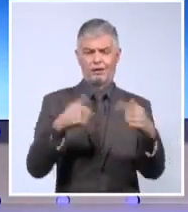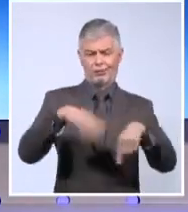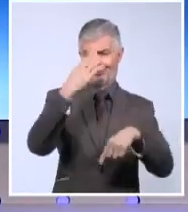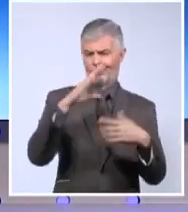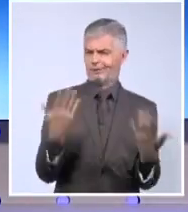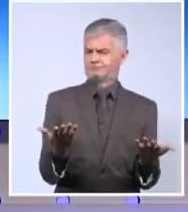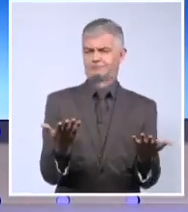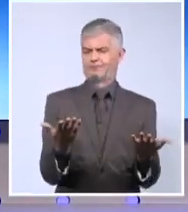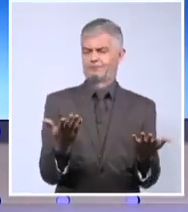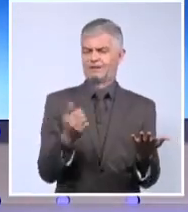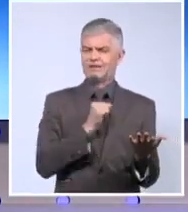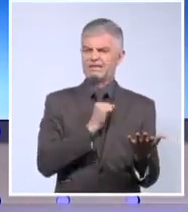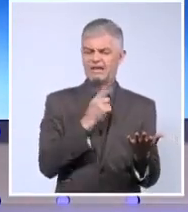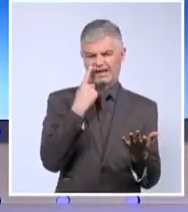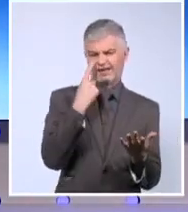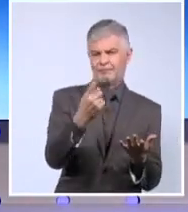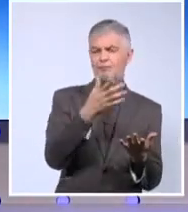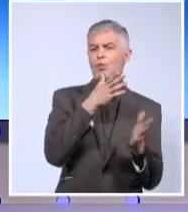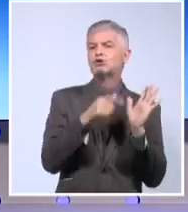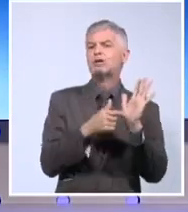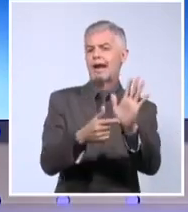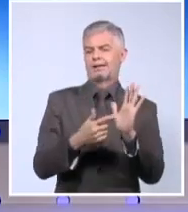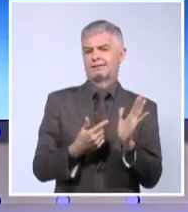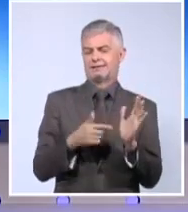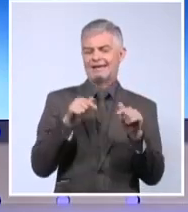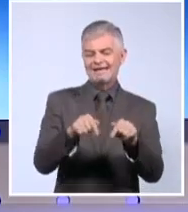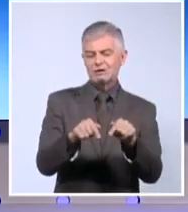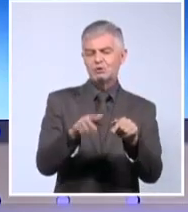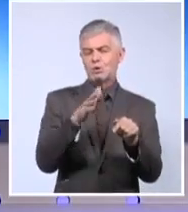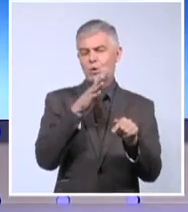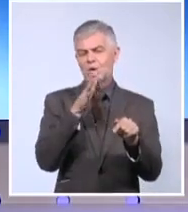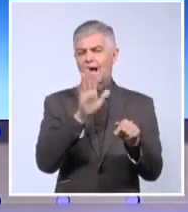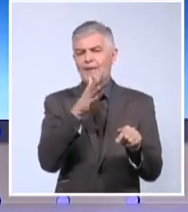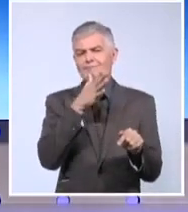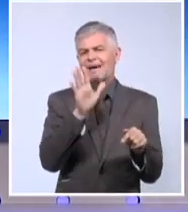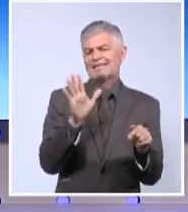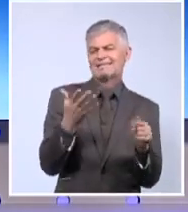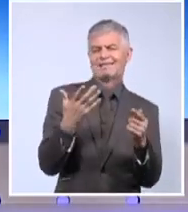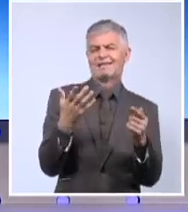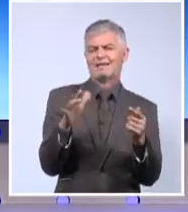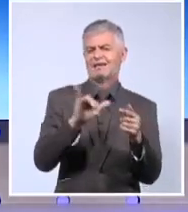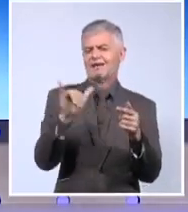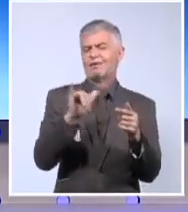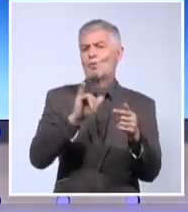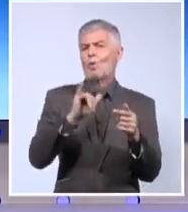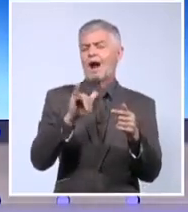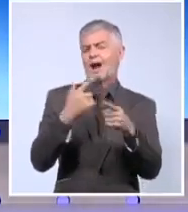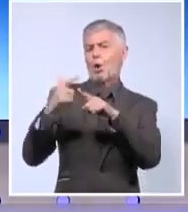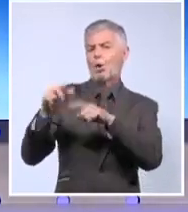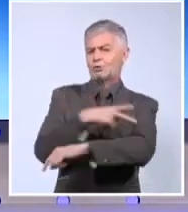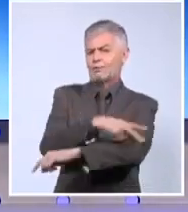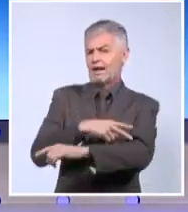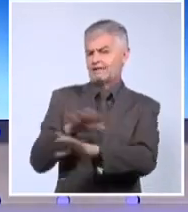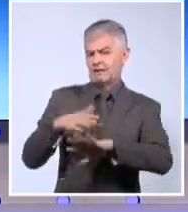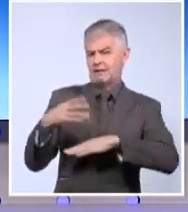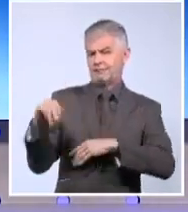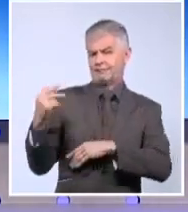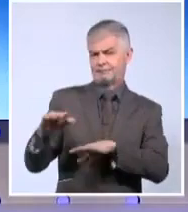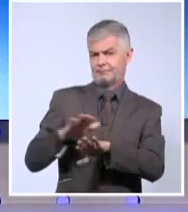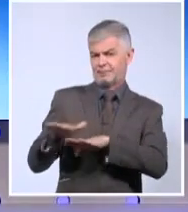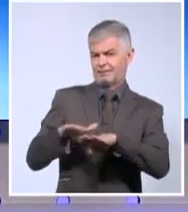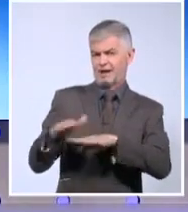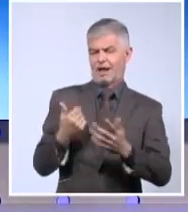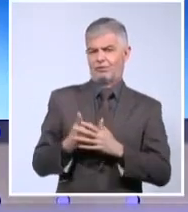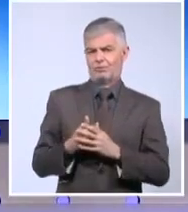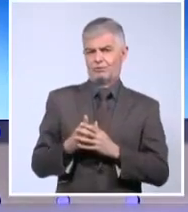hemos dicho está escrito y está ensayado en otros países. Porque crear ese caos en redes sociales, transmitir